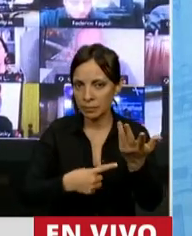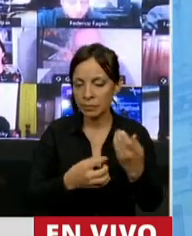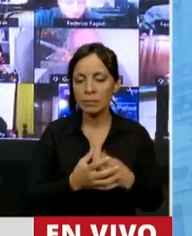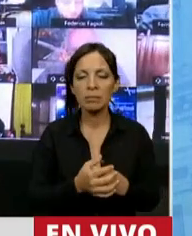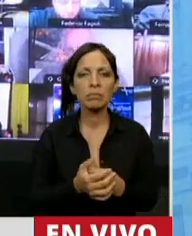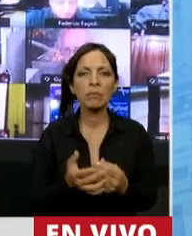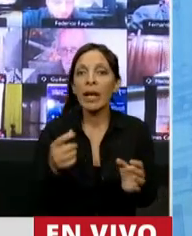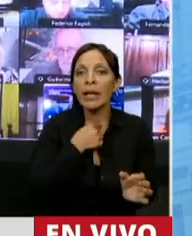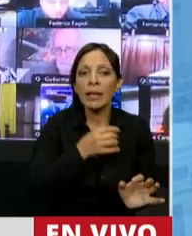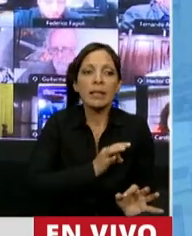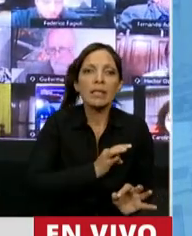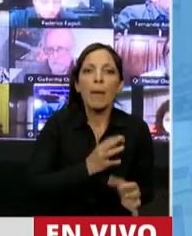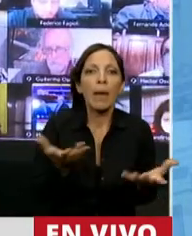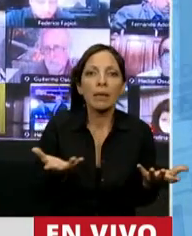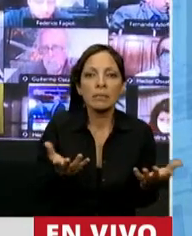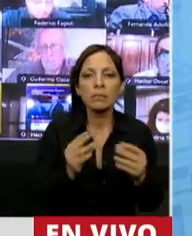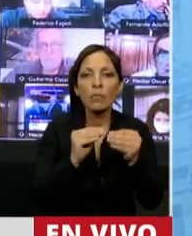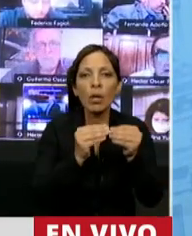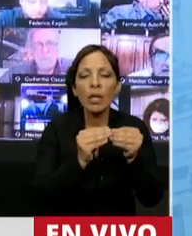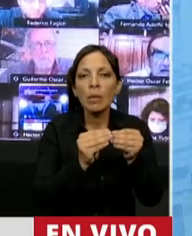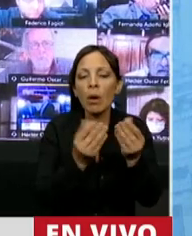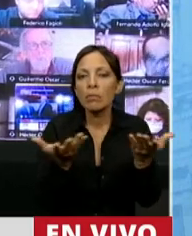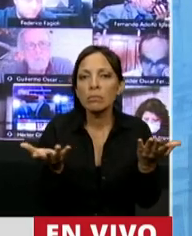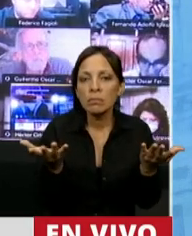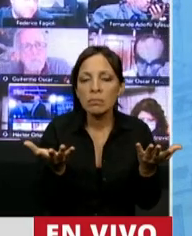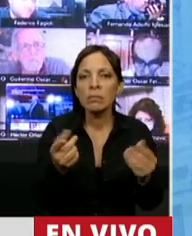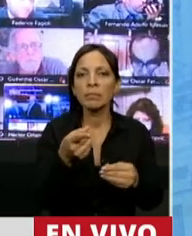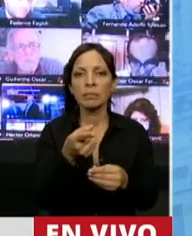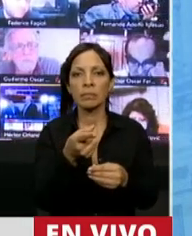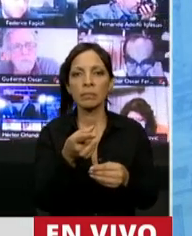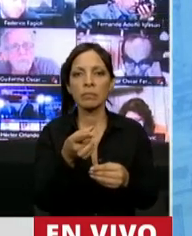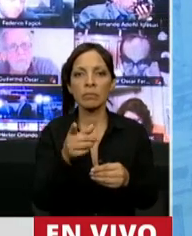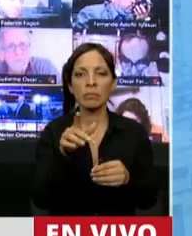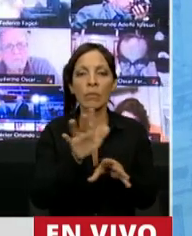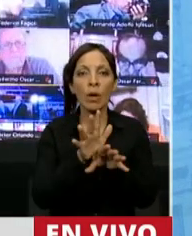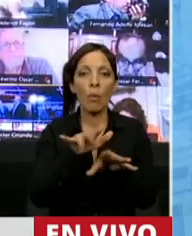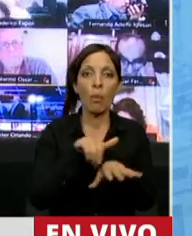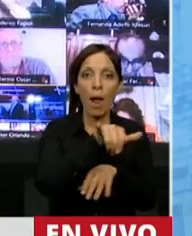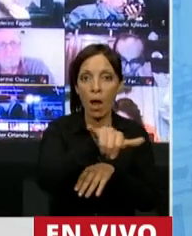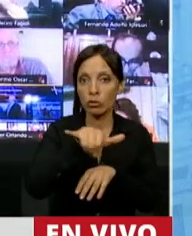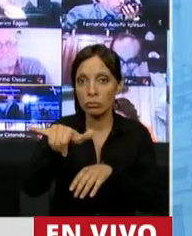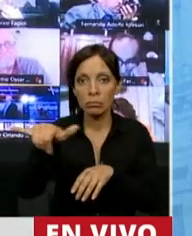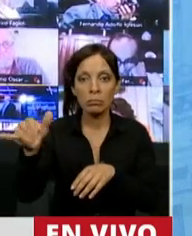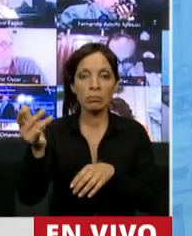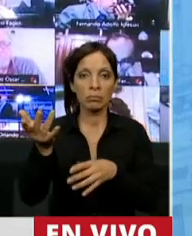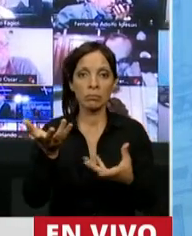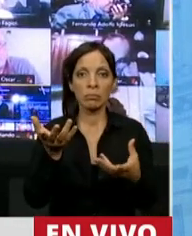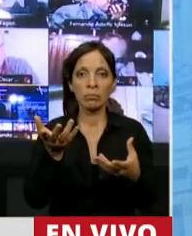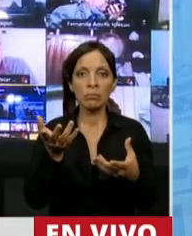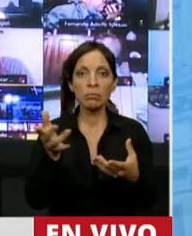Queremos saber cuál es el motivo por el cual los vuelos de cabotaje no